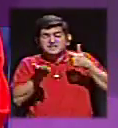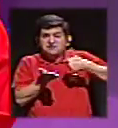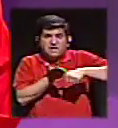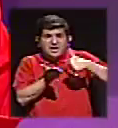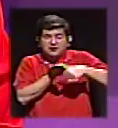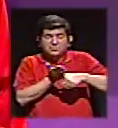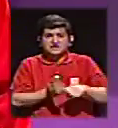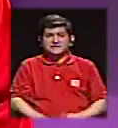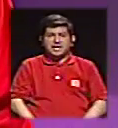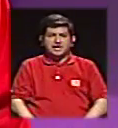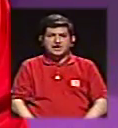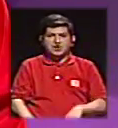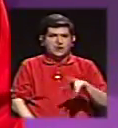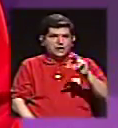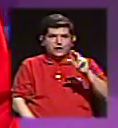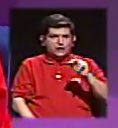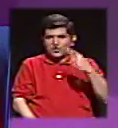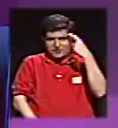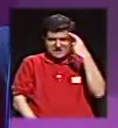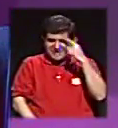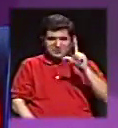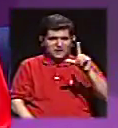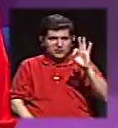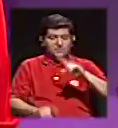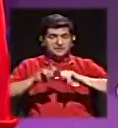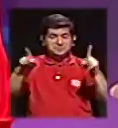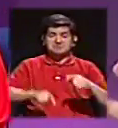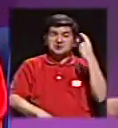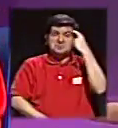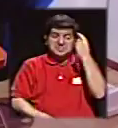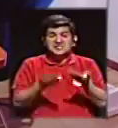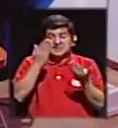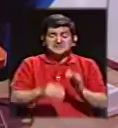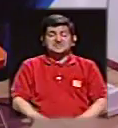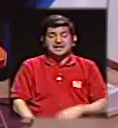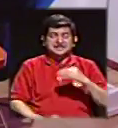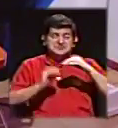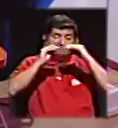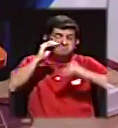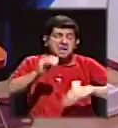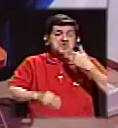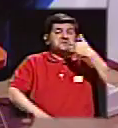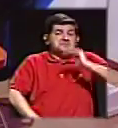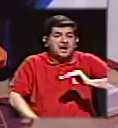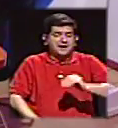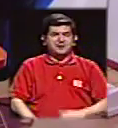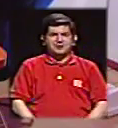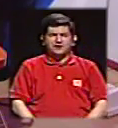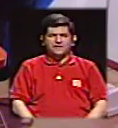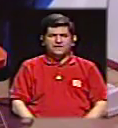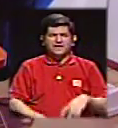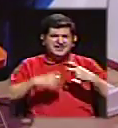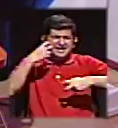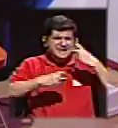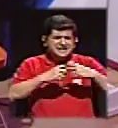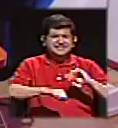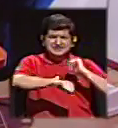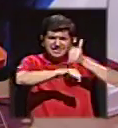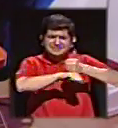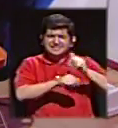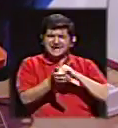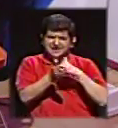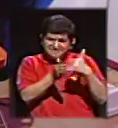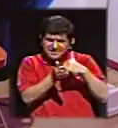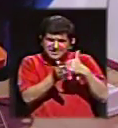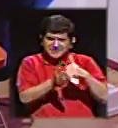sin que sea Luis Fishman, pero por el menos malo, ¿verdad? Si esa crisis ha marcado una serie de debilidades, las debilidades son